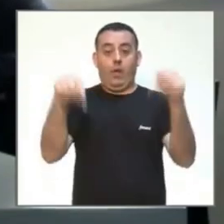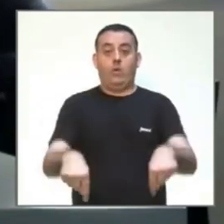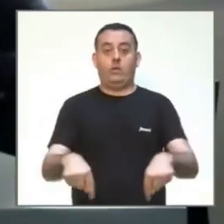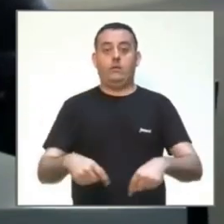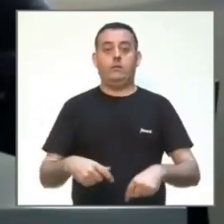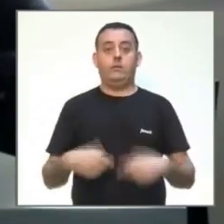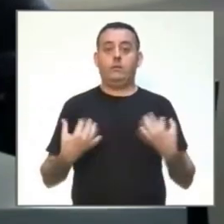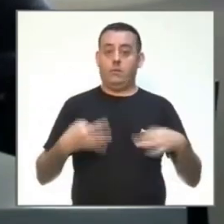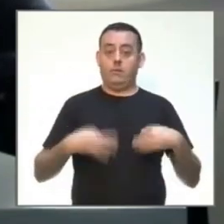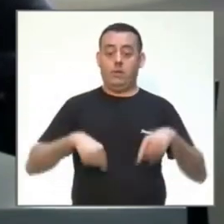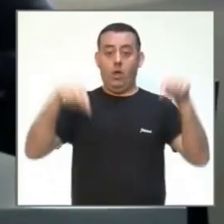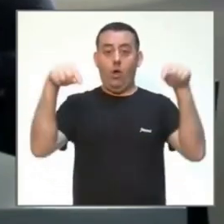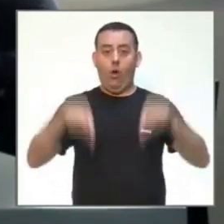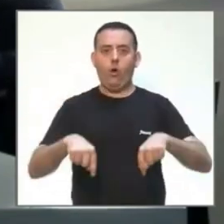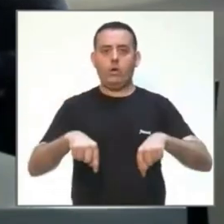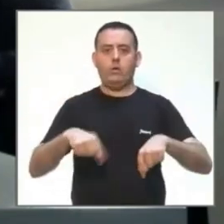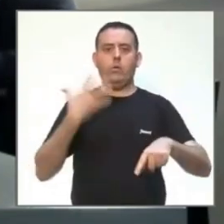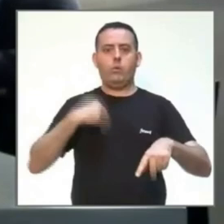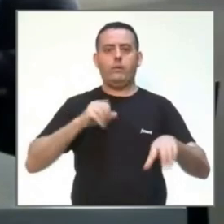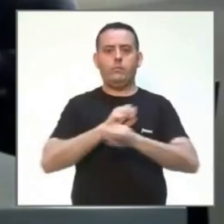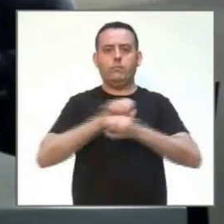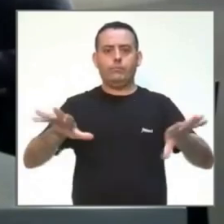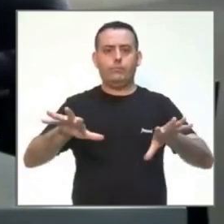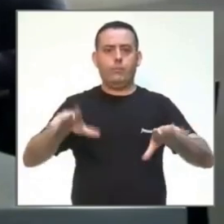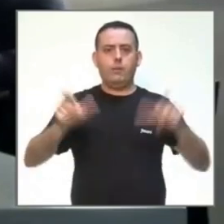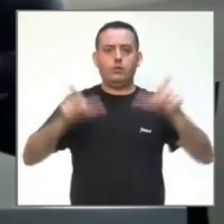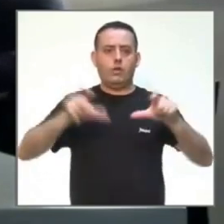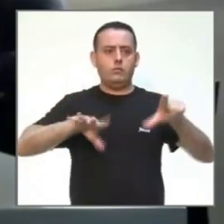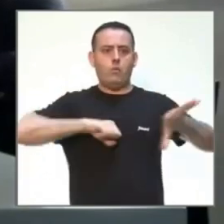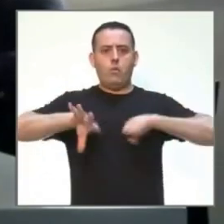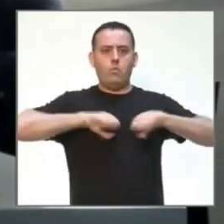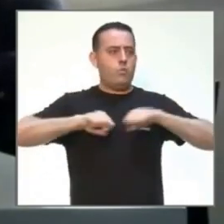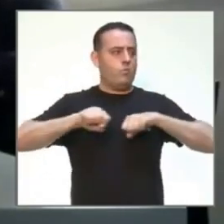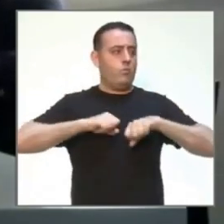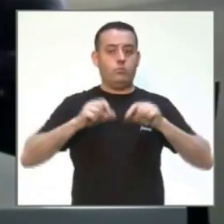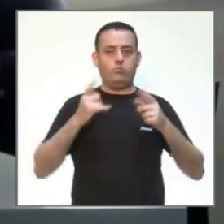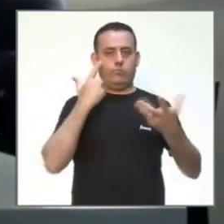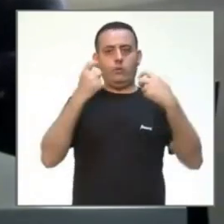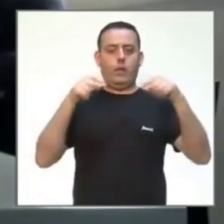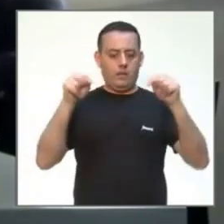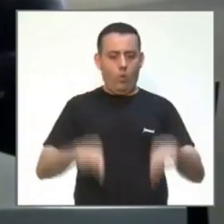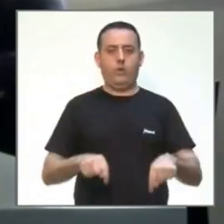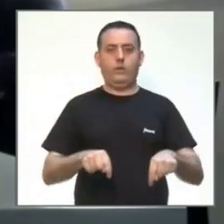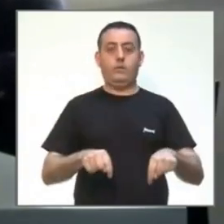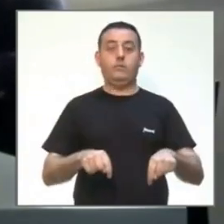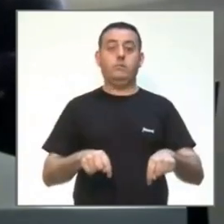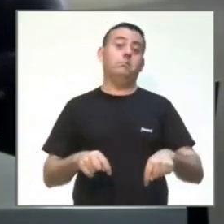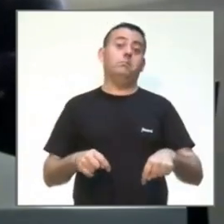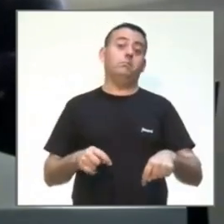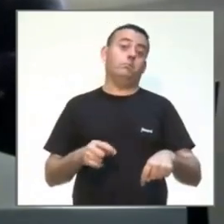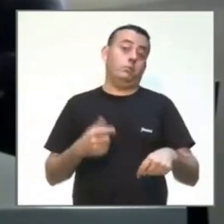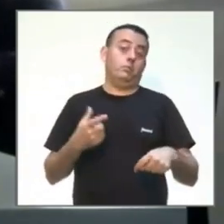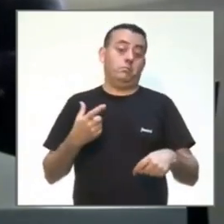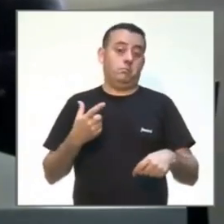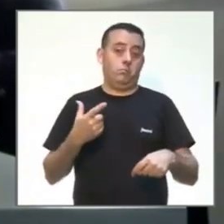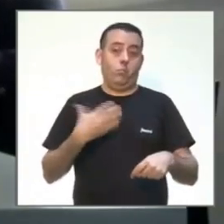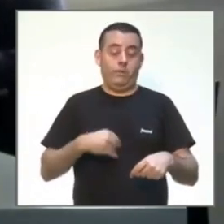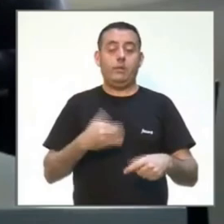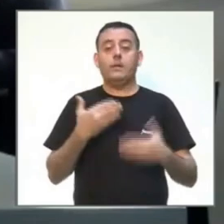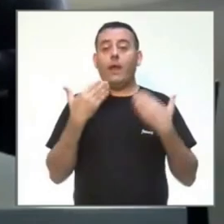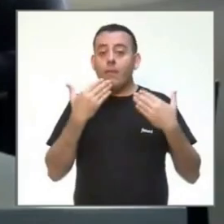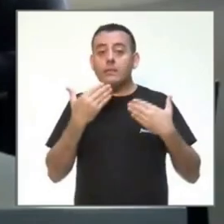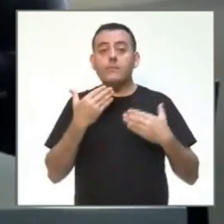son cuando se contagia la gente. Un poco todo este proyecto, pues una parte es que queremos poner a disposición de la Generalitat